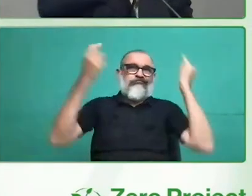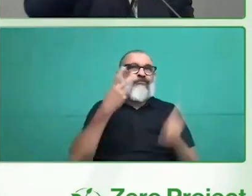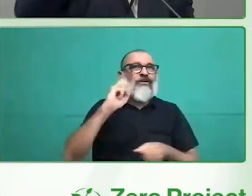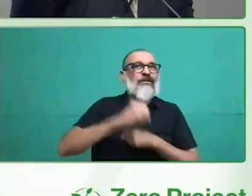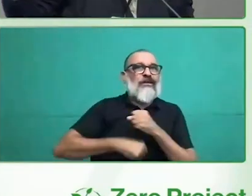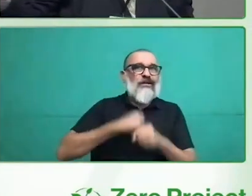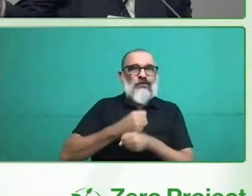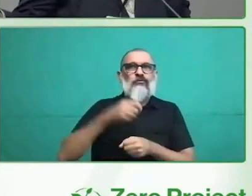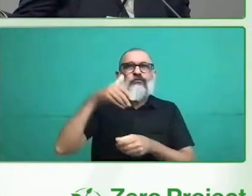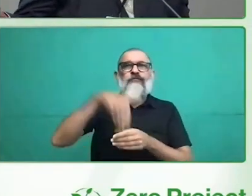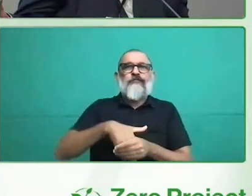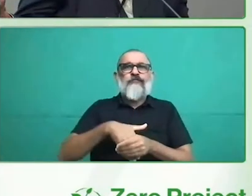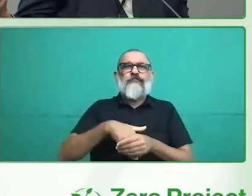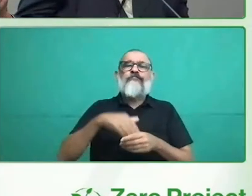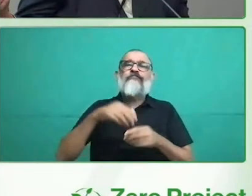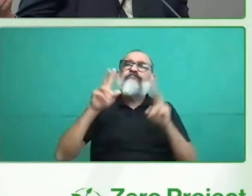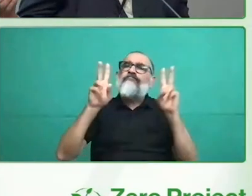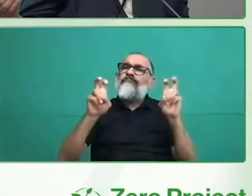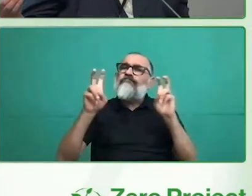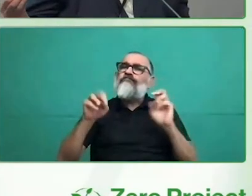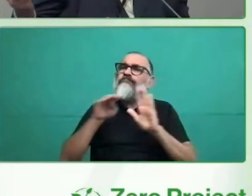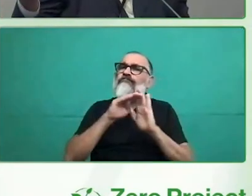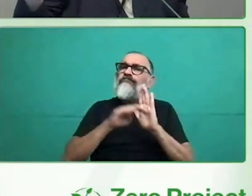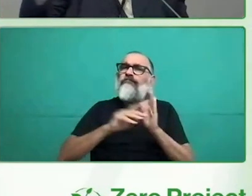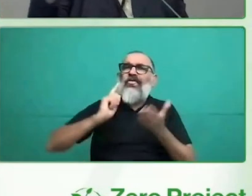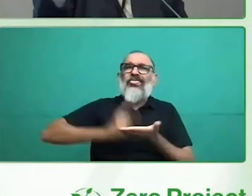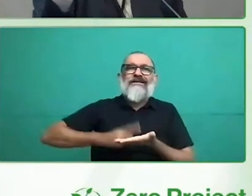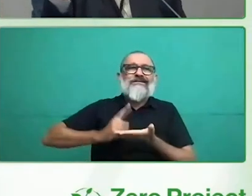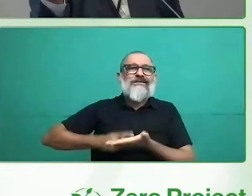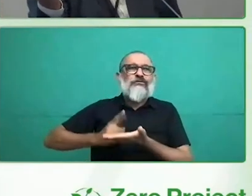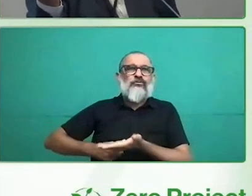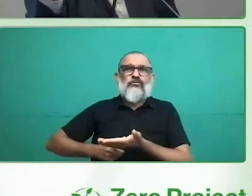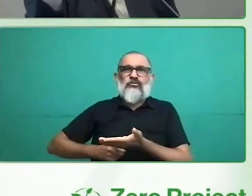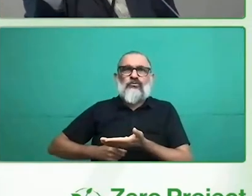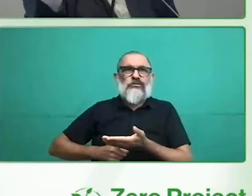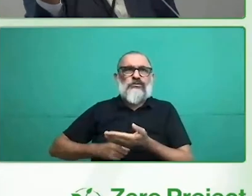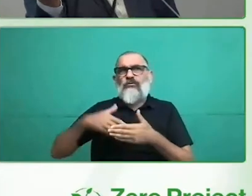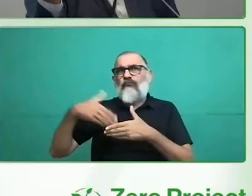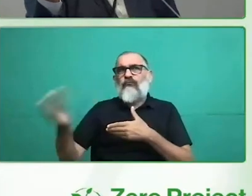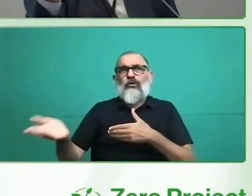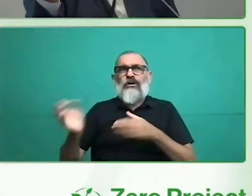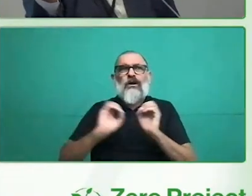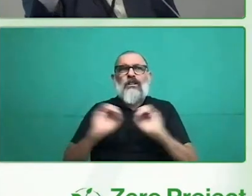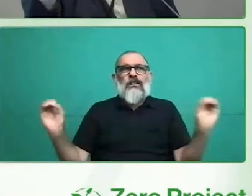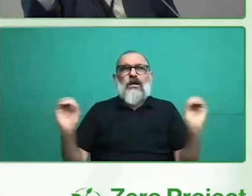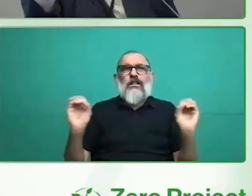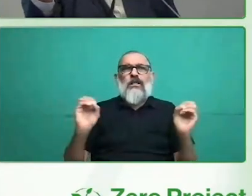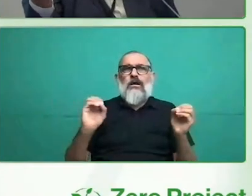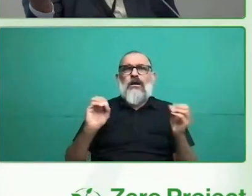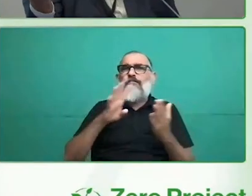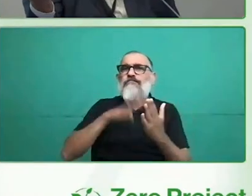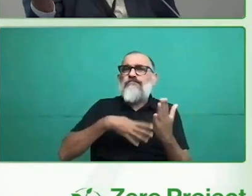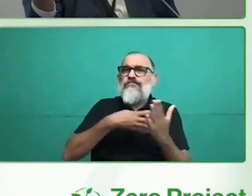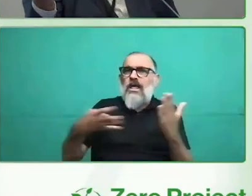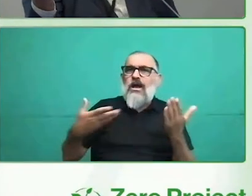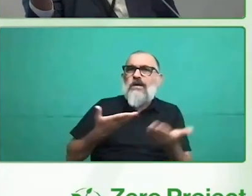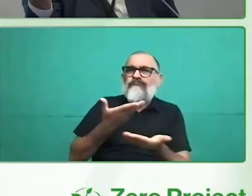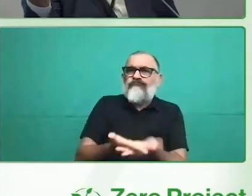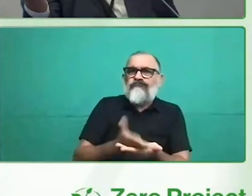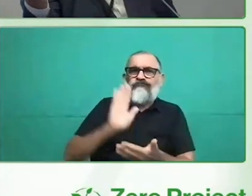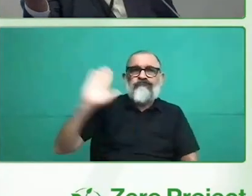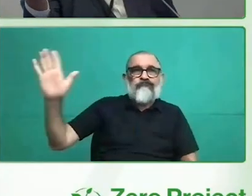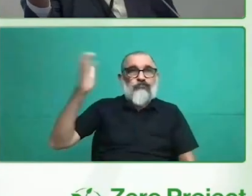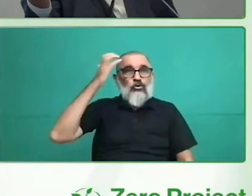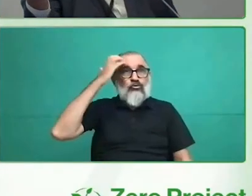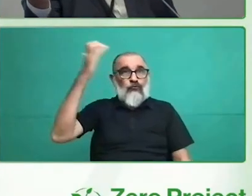psiquiátrica a vivir en la comunidad, pero también acompañar a muchas personas con discapacidad psicosocial en la comunidad para